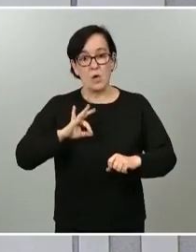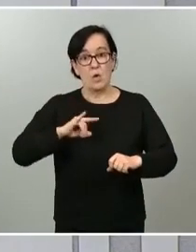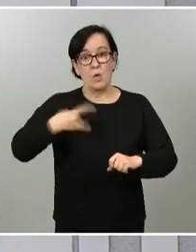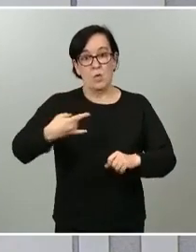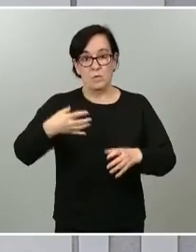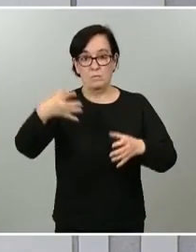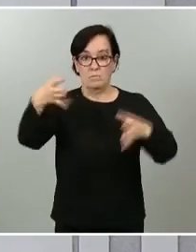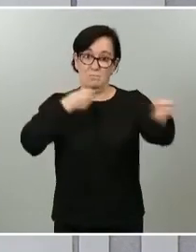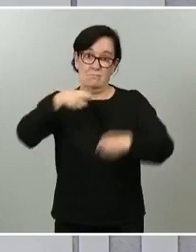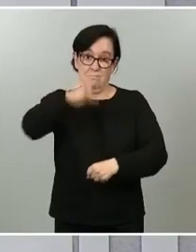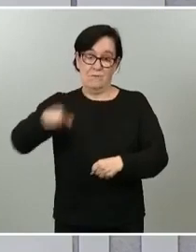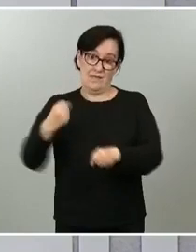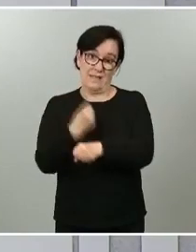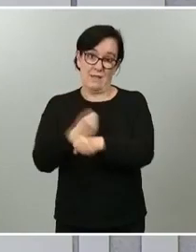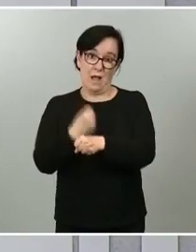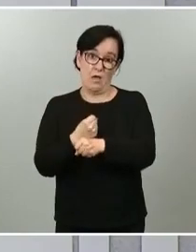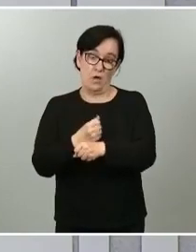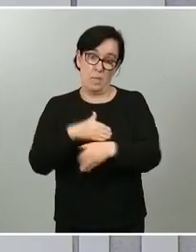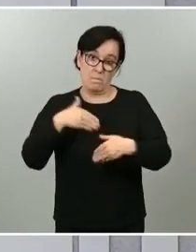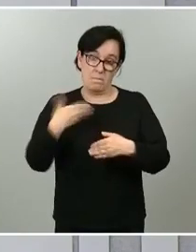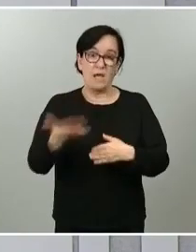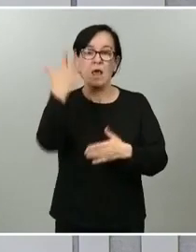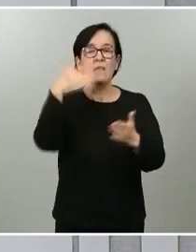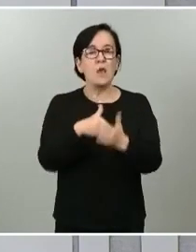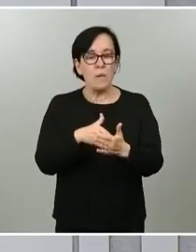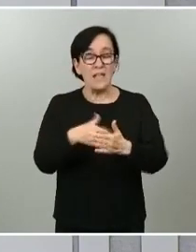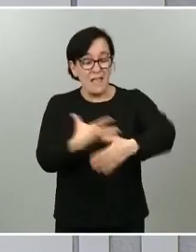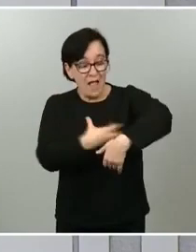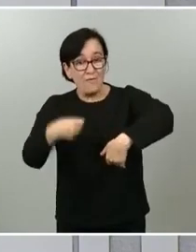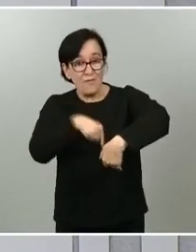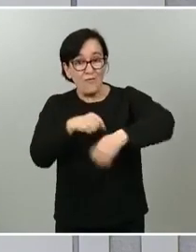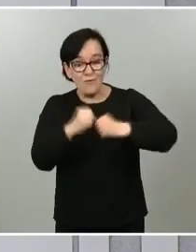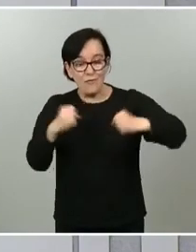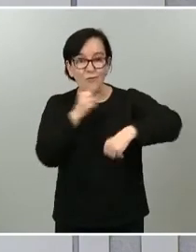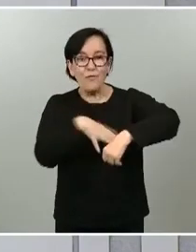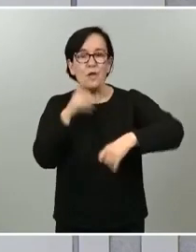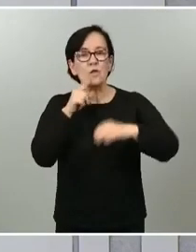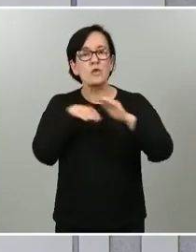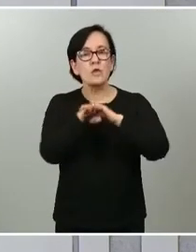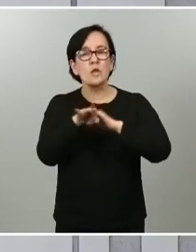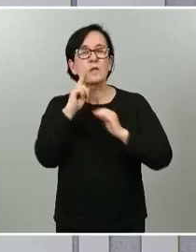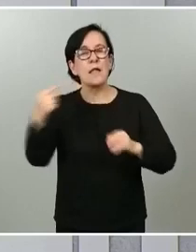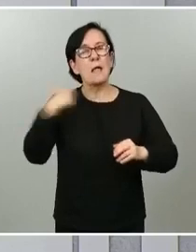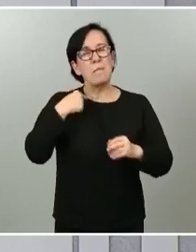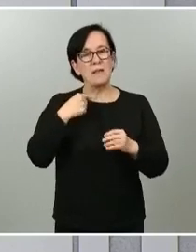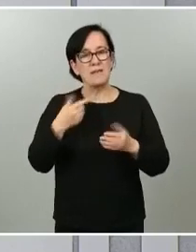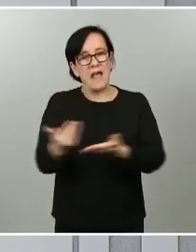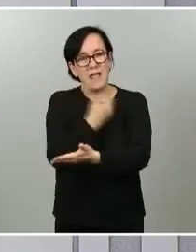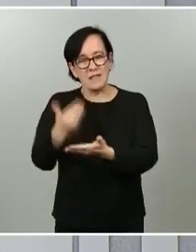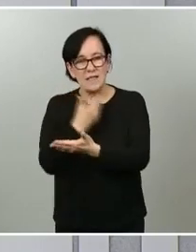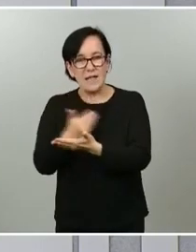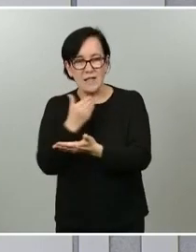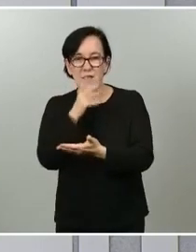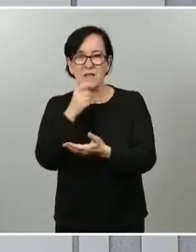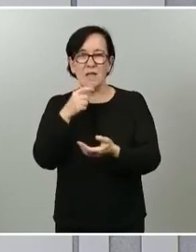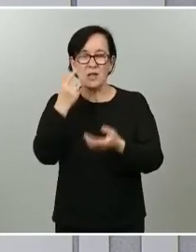plantilla. Y habrá otros 5.000 de este fondo que pretenden cubrir la pérdida de ingresos, de recaudación de